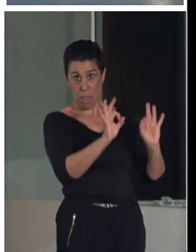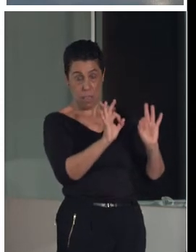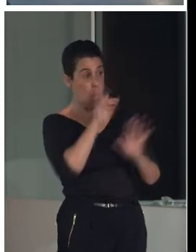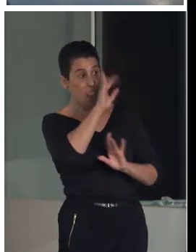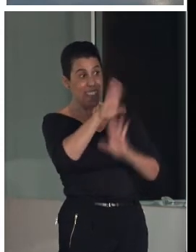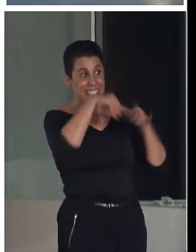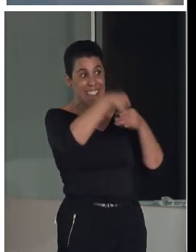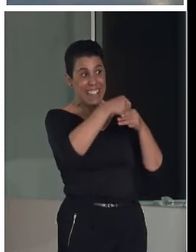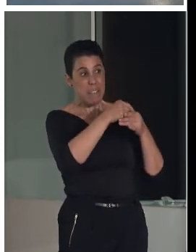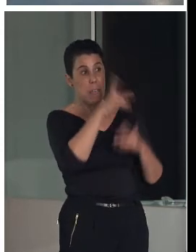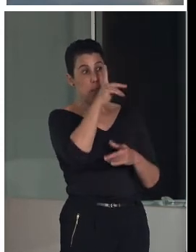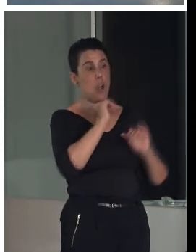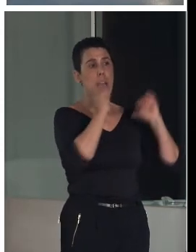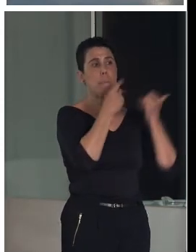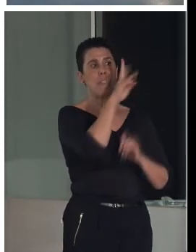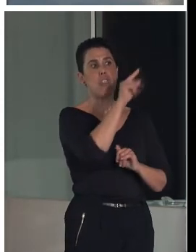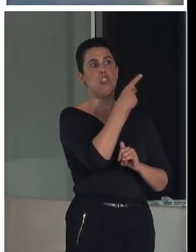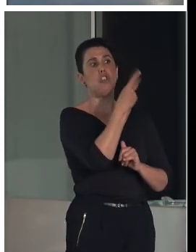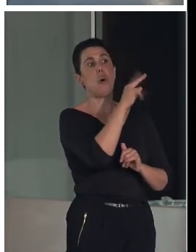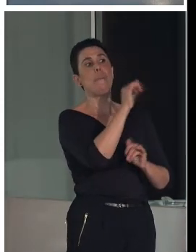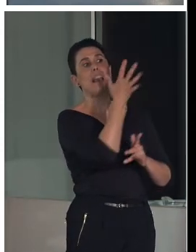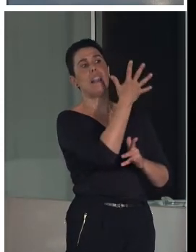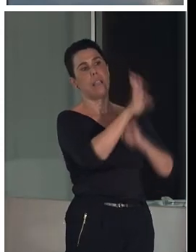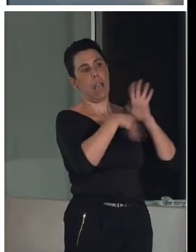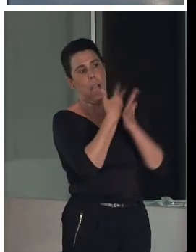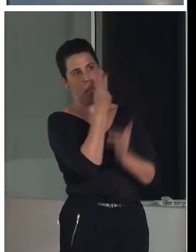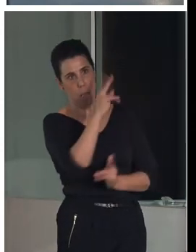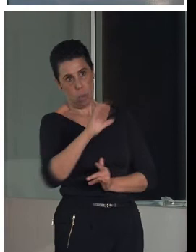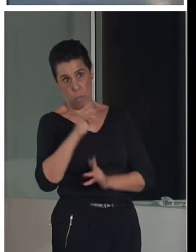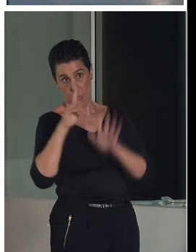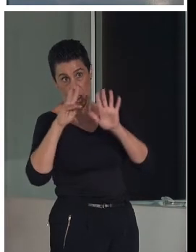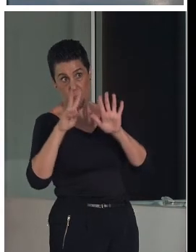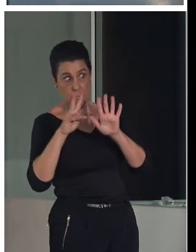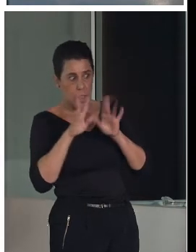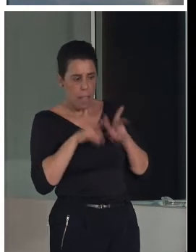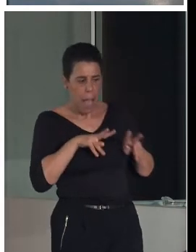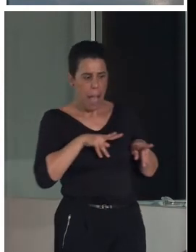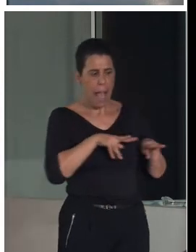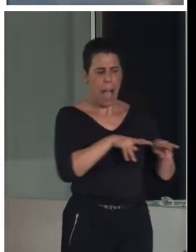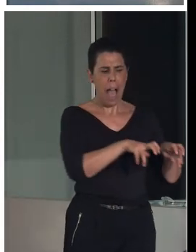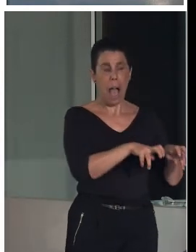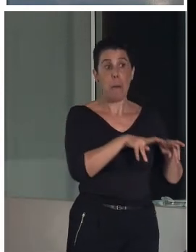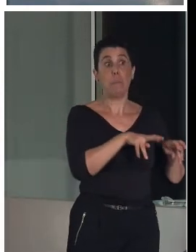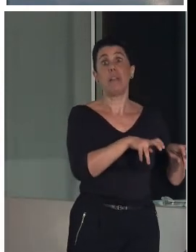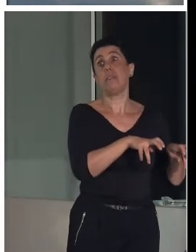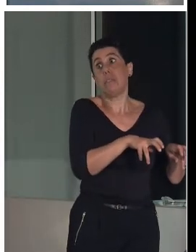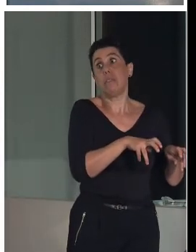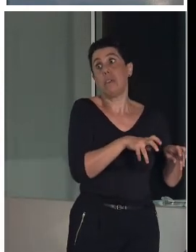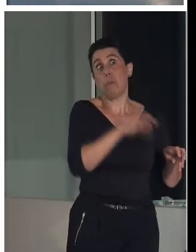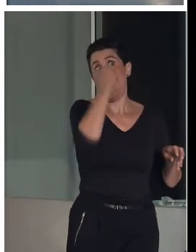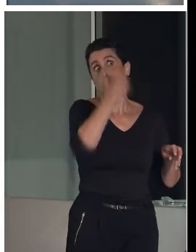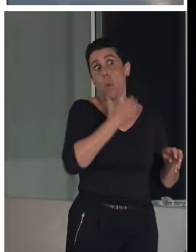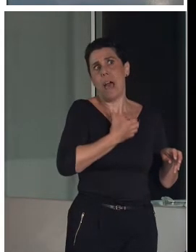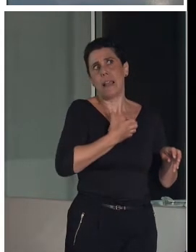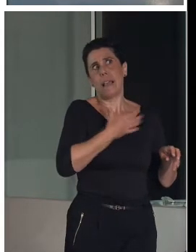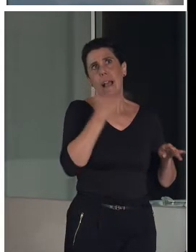2005 al 2007 y en ese comienzo, bueno, pues un alcalde que ahora mismo ya lleva 30 años,